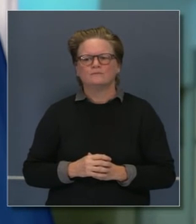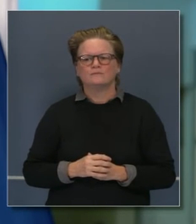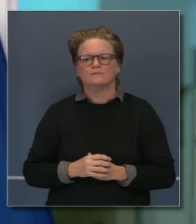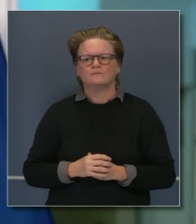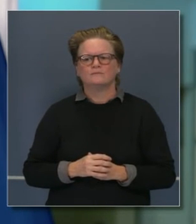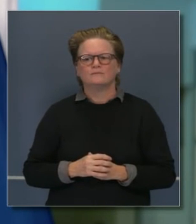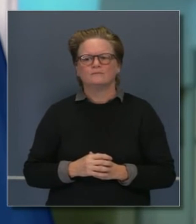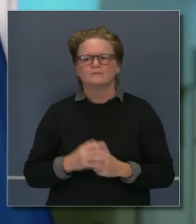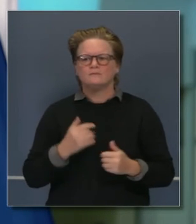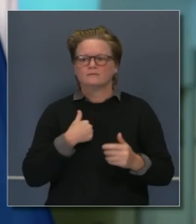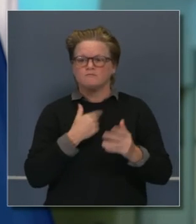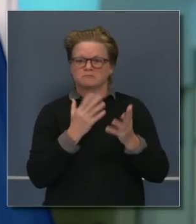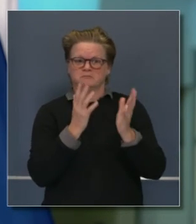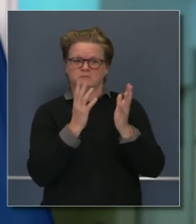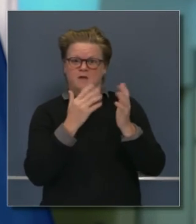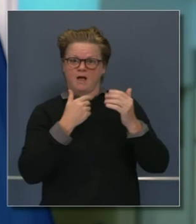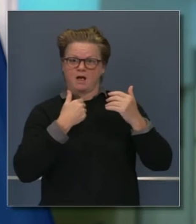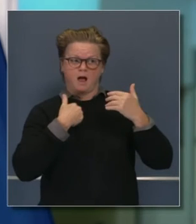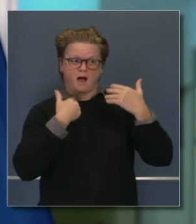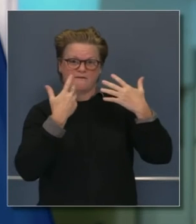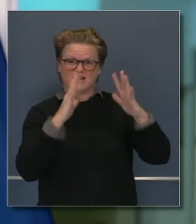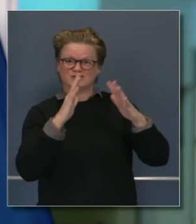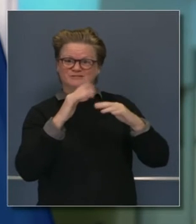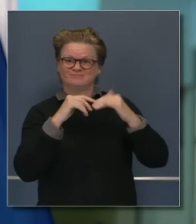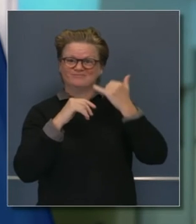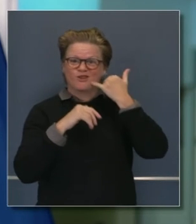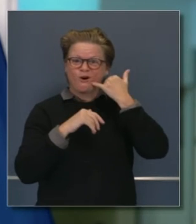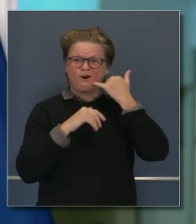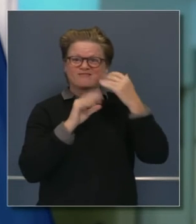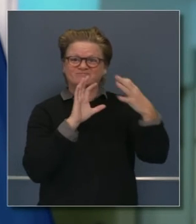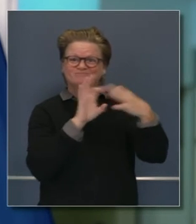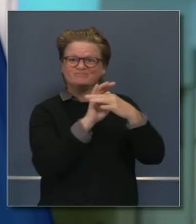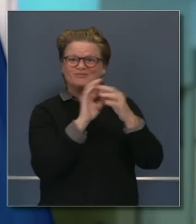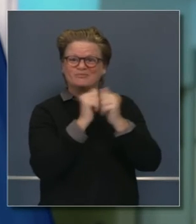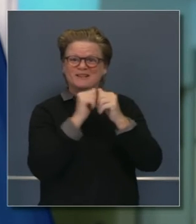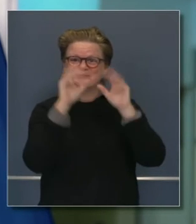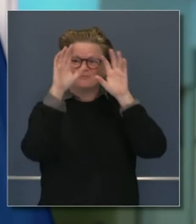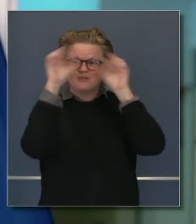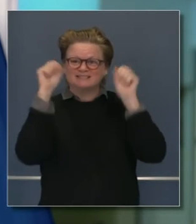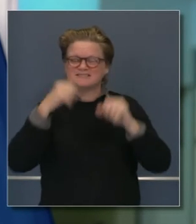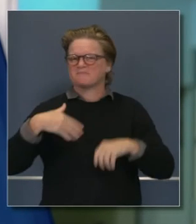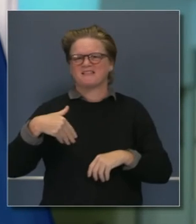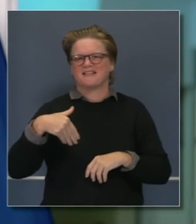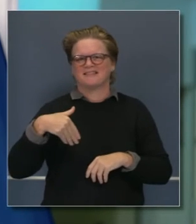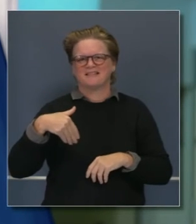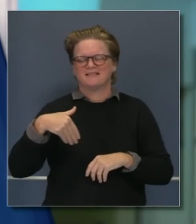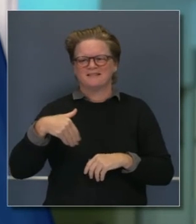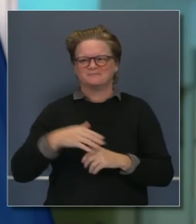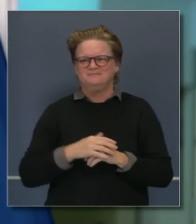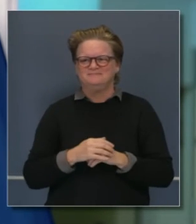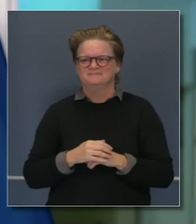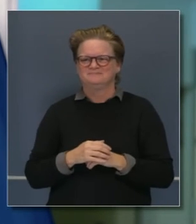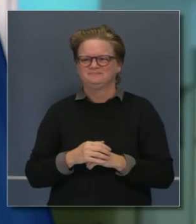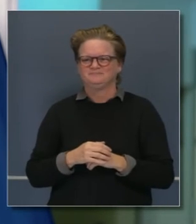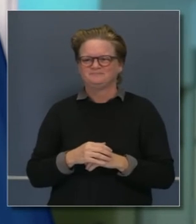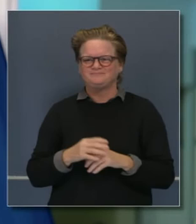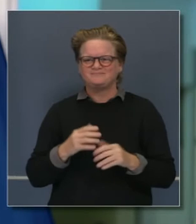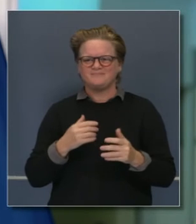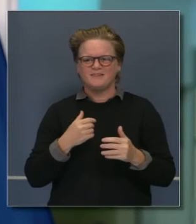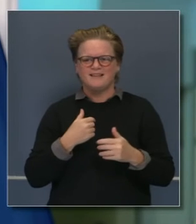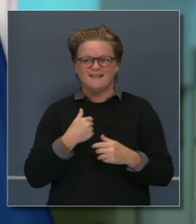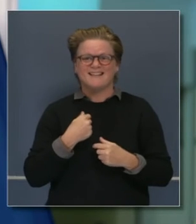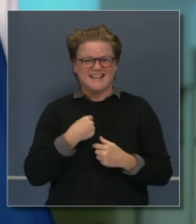presidente electo, no he tenido oportunidad de hablar con él directamente, pero hemos estado comunicándonos con el presidente